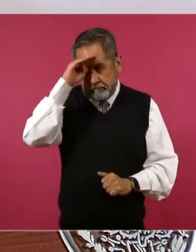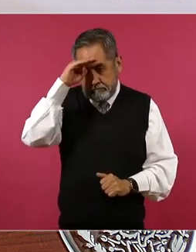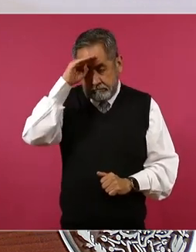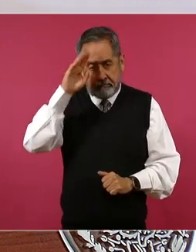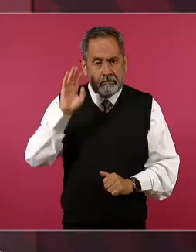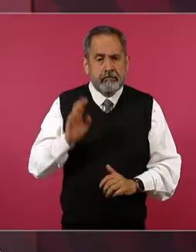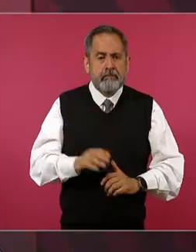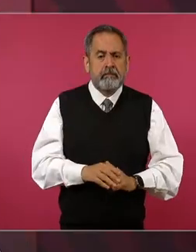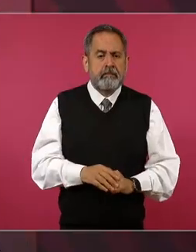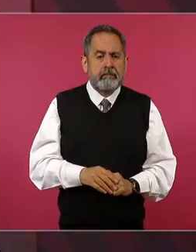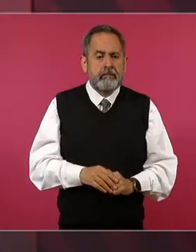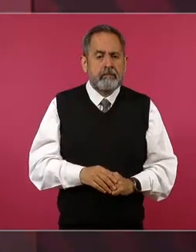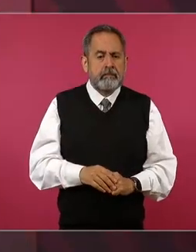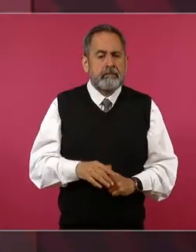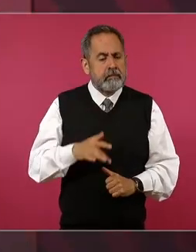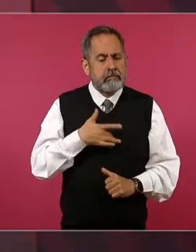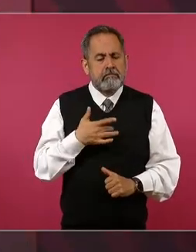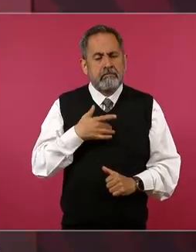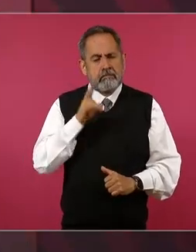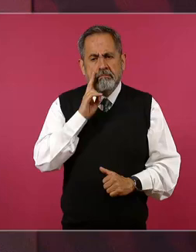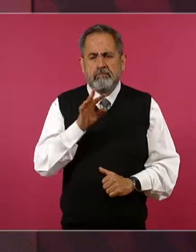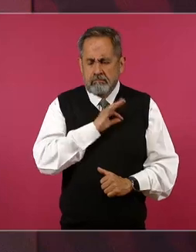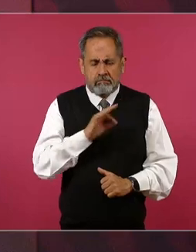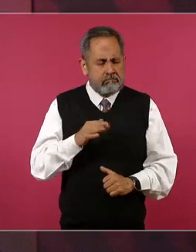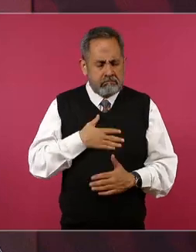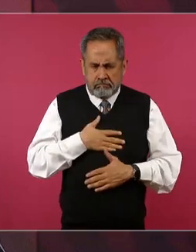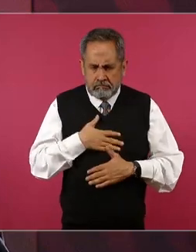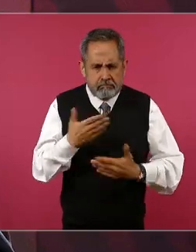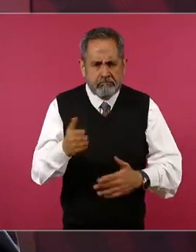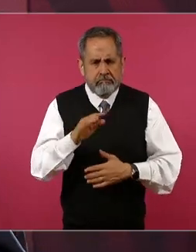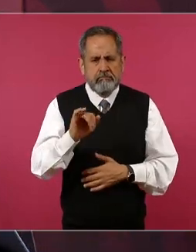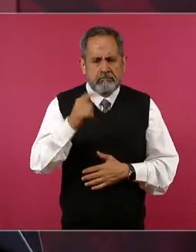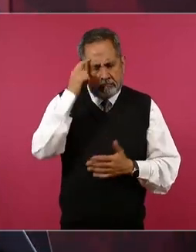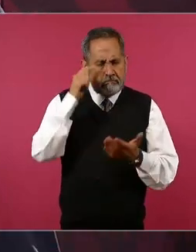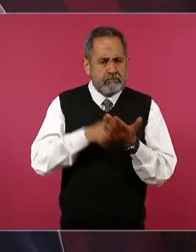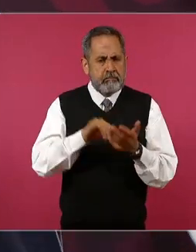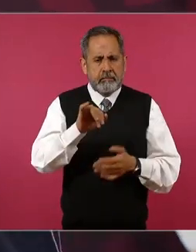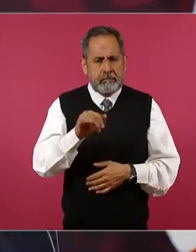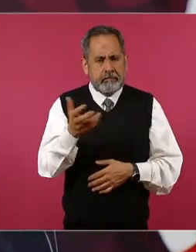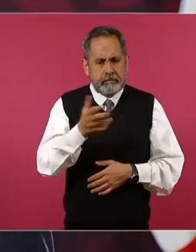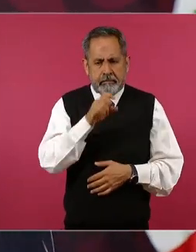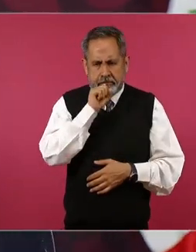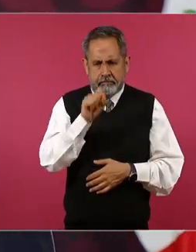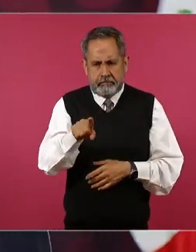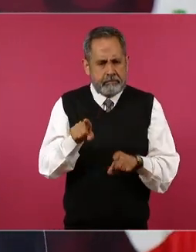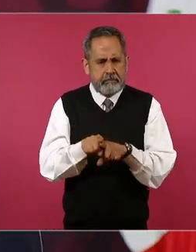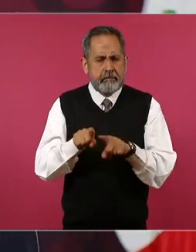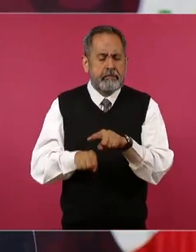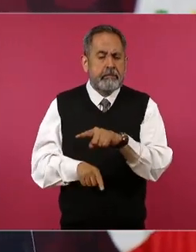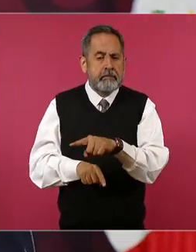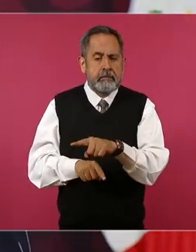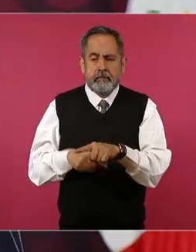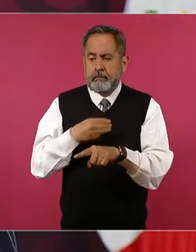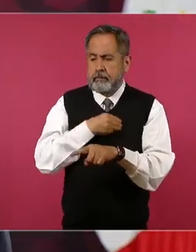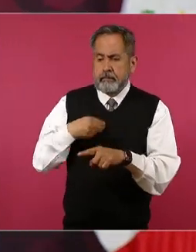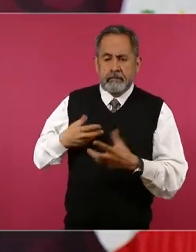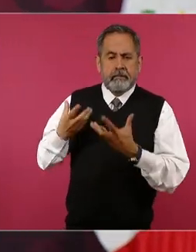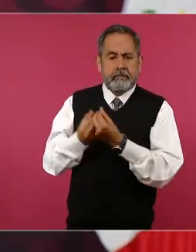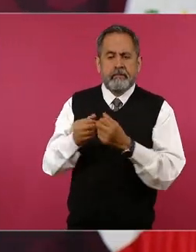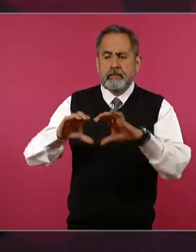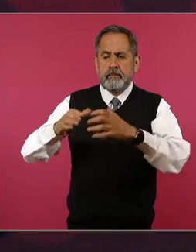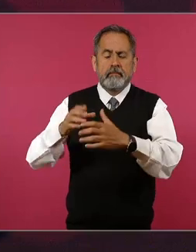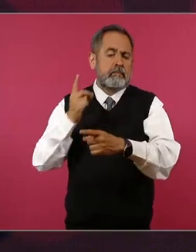harían o están dispuestos a ser los integrantes del